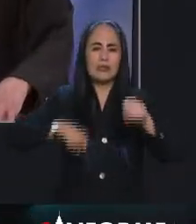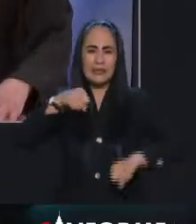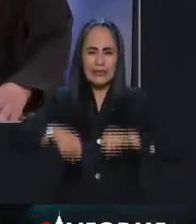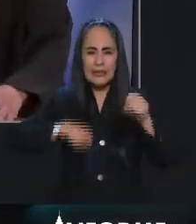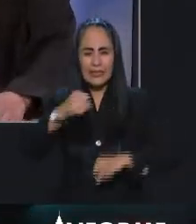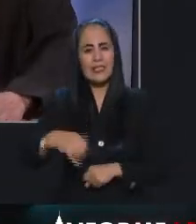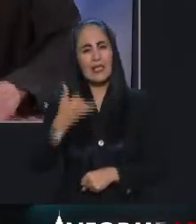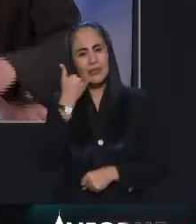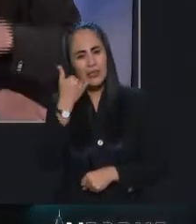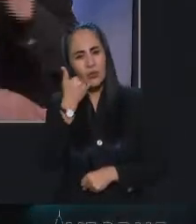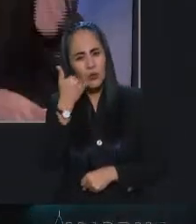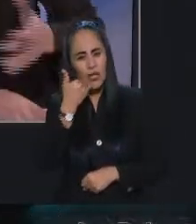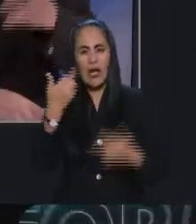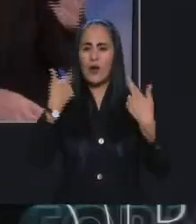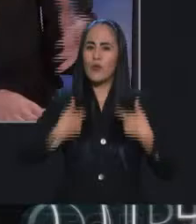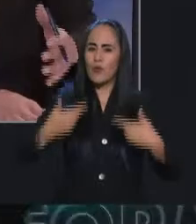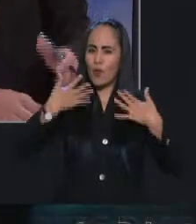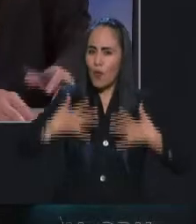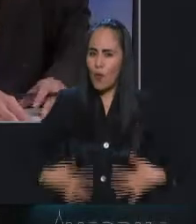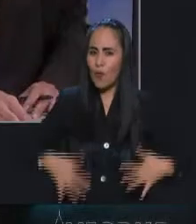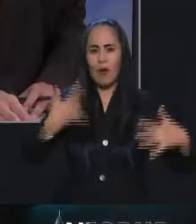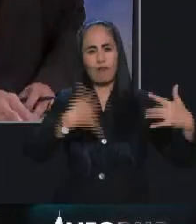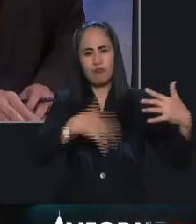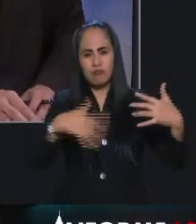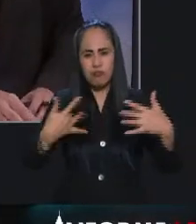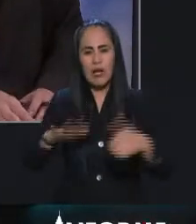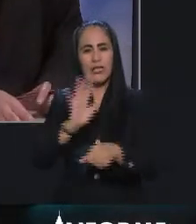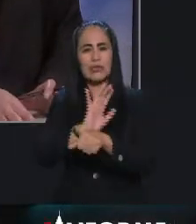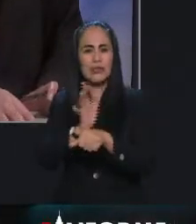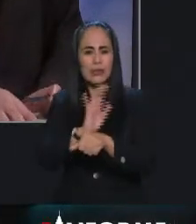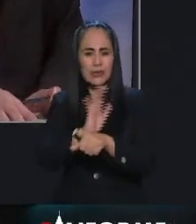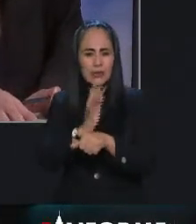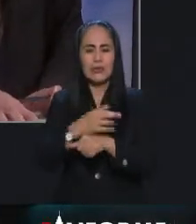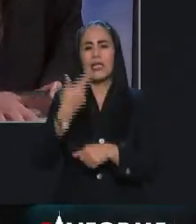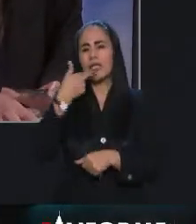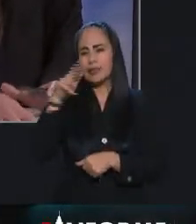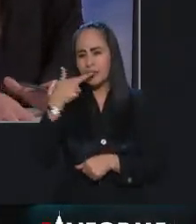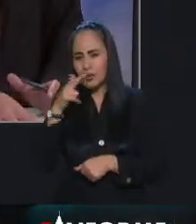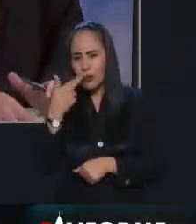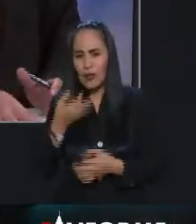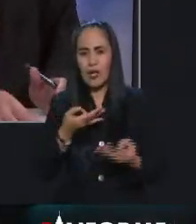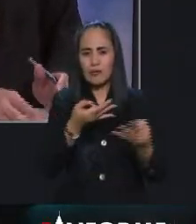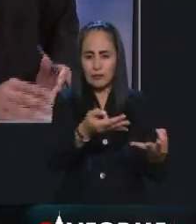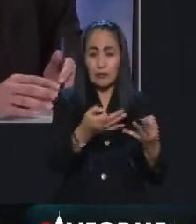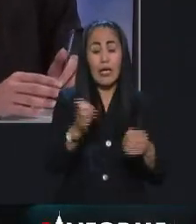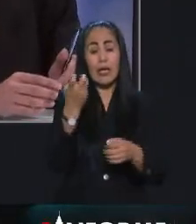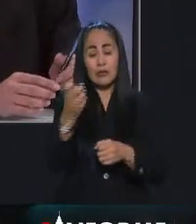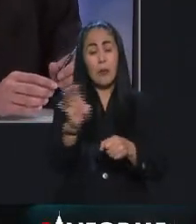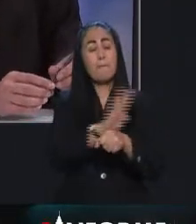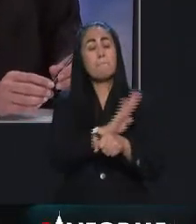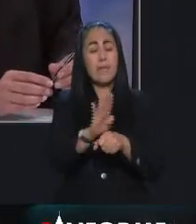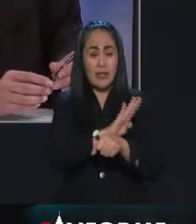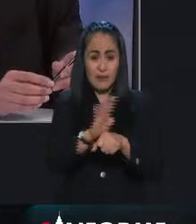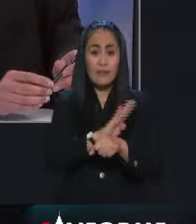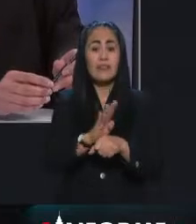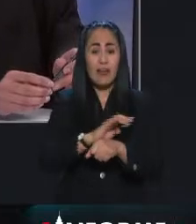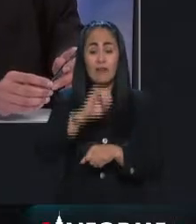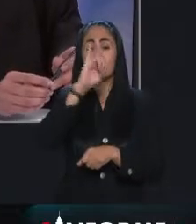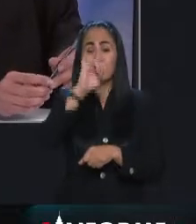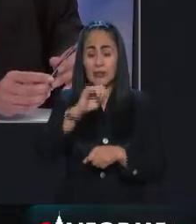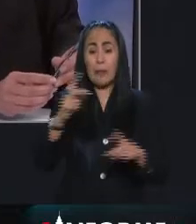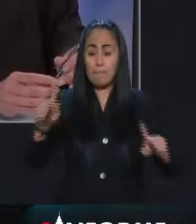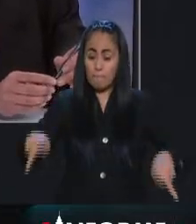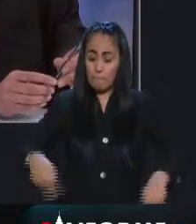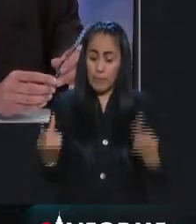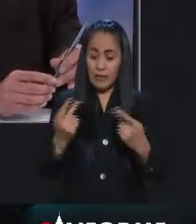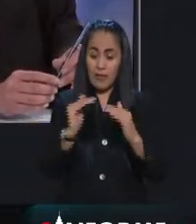instrumentos musicales en fin sin antojitos serán los más beneficiados según la información que han levantado con ventas